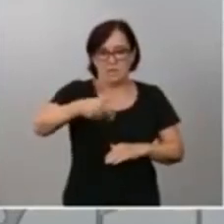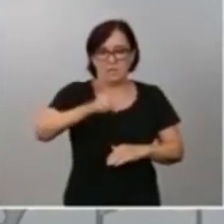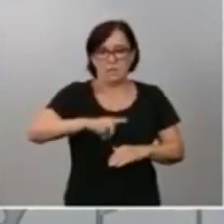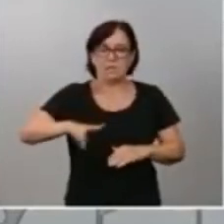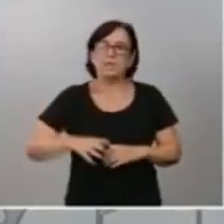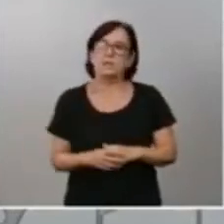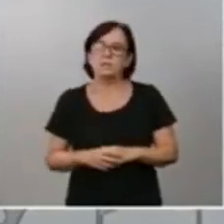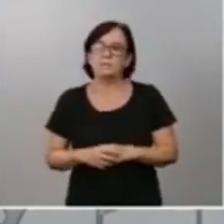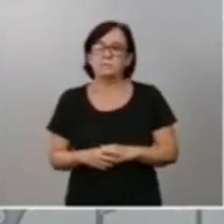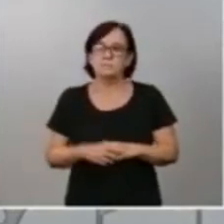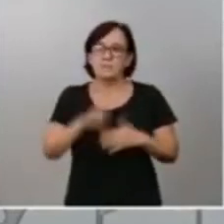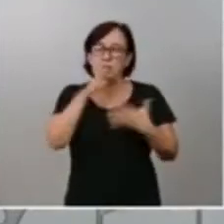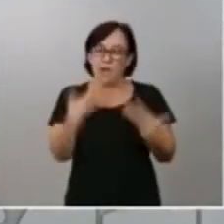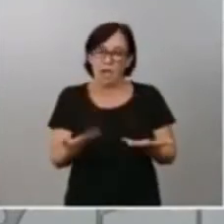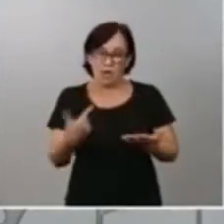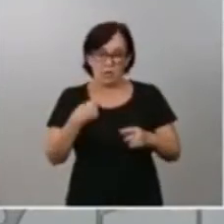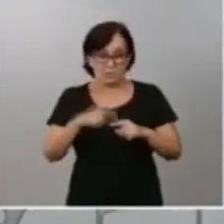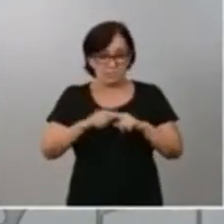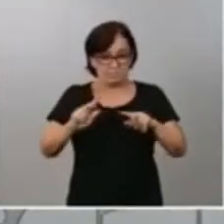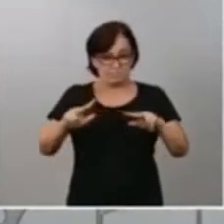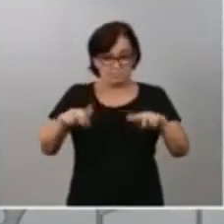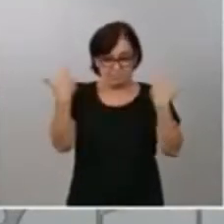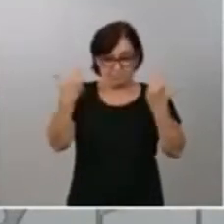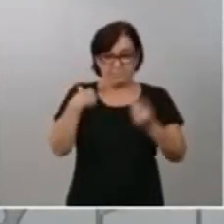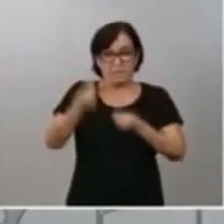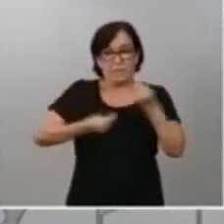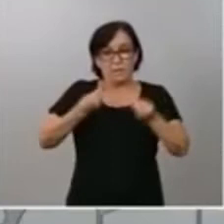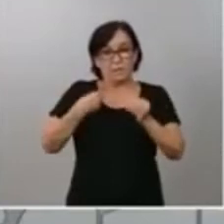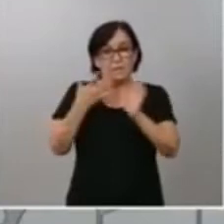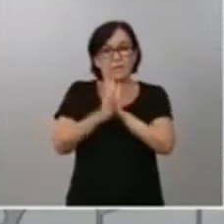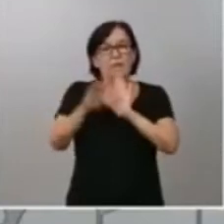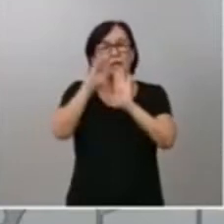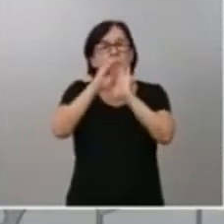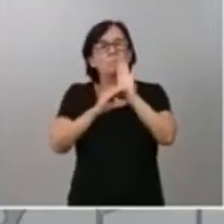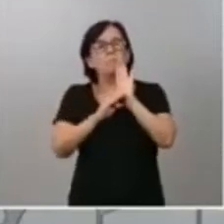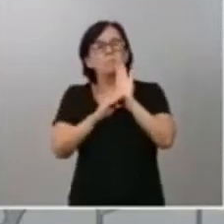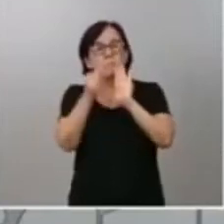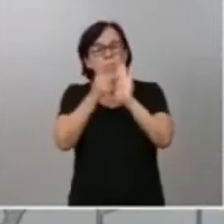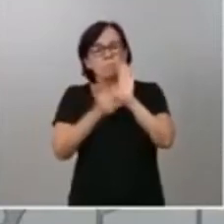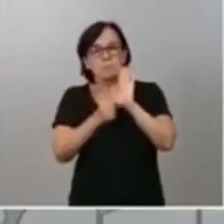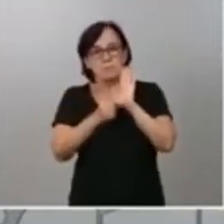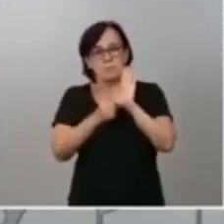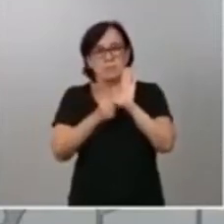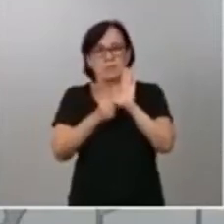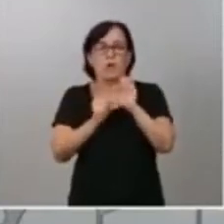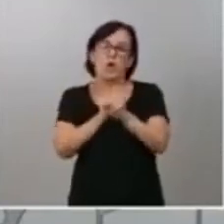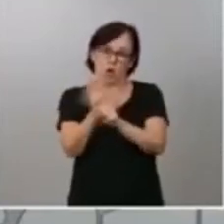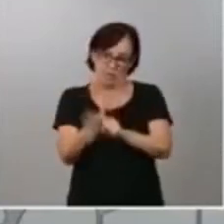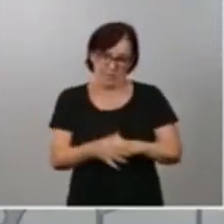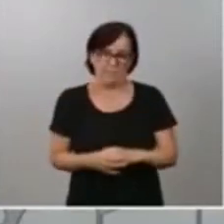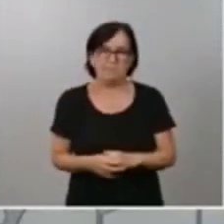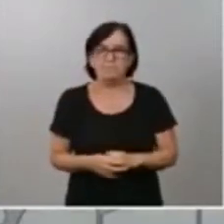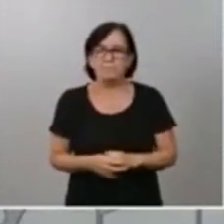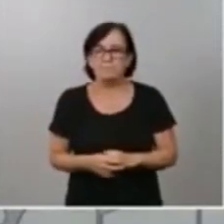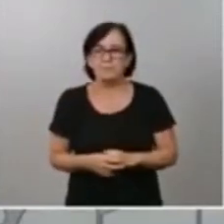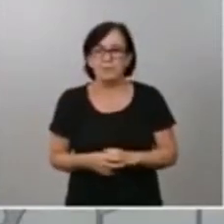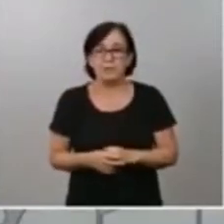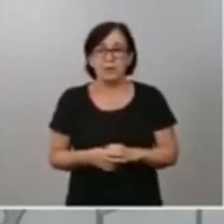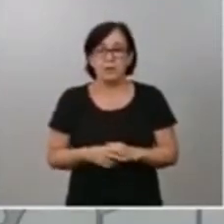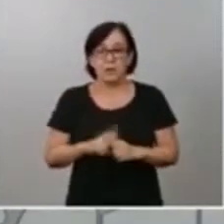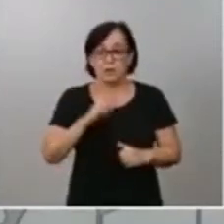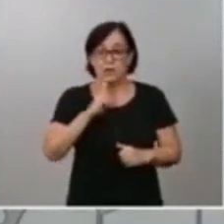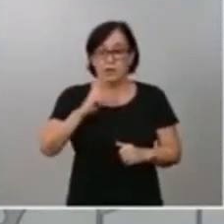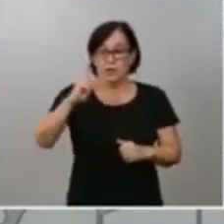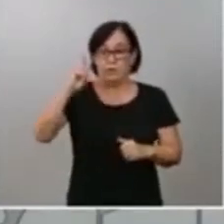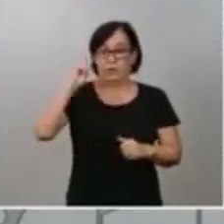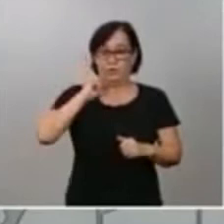me permiten, a comentar las medidas derivadas de la COVID. En estos dos últimos años, como saben, España